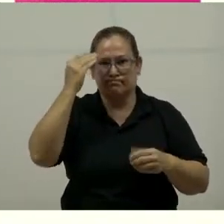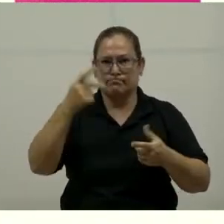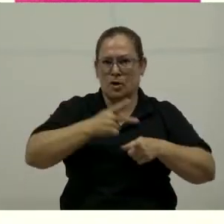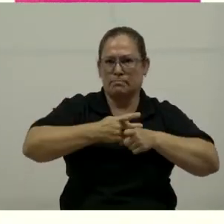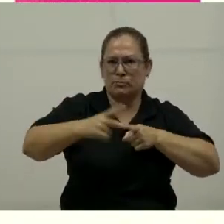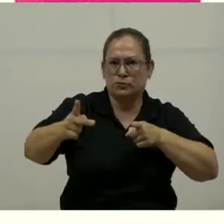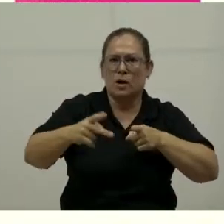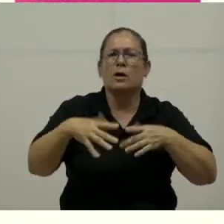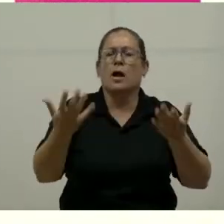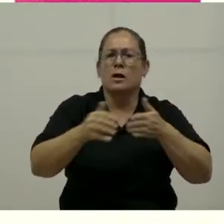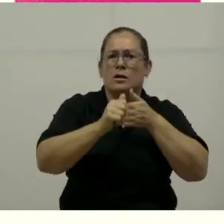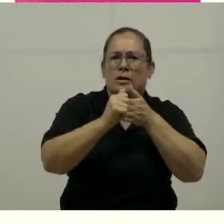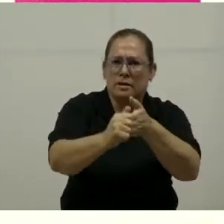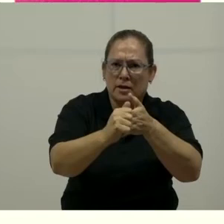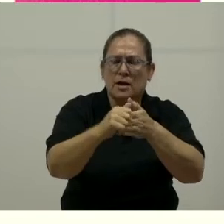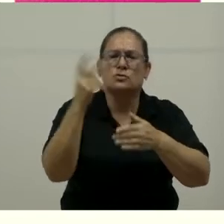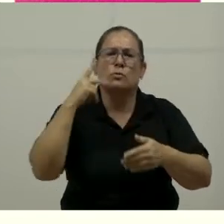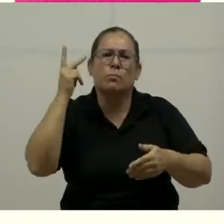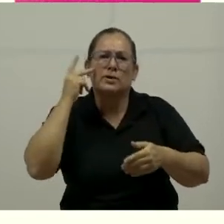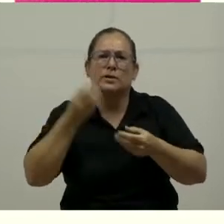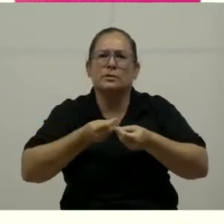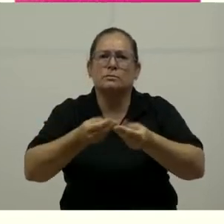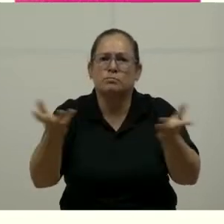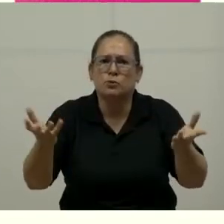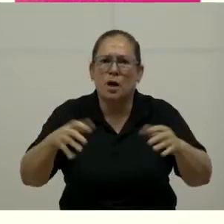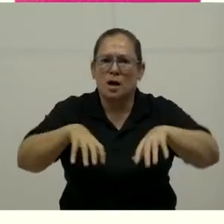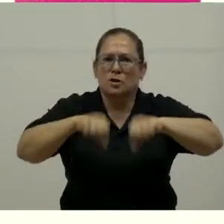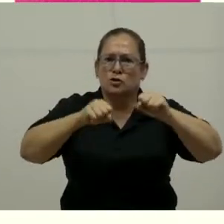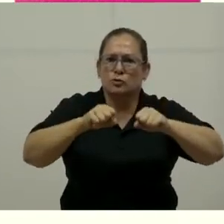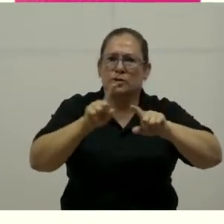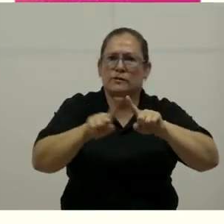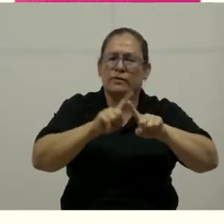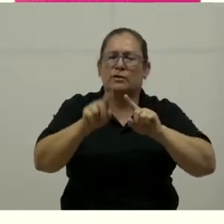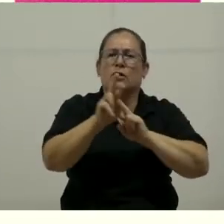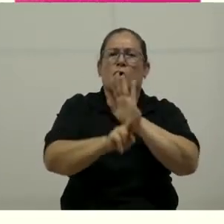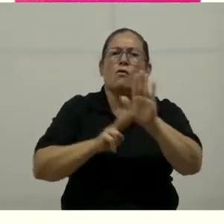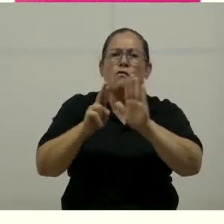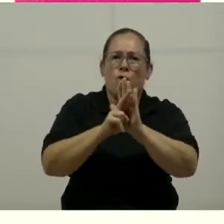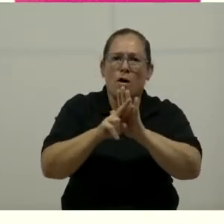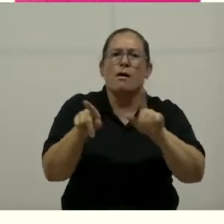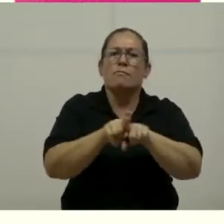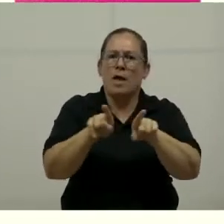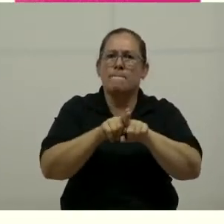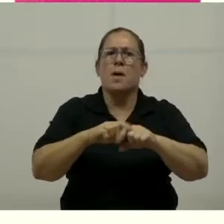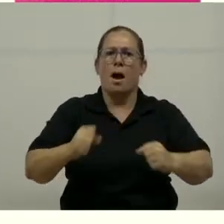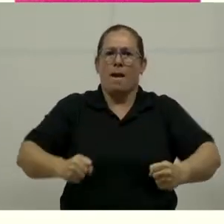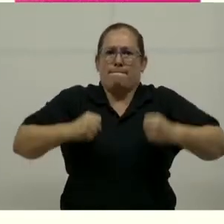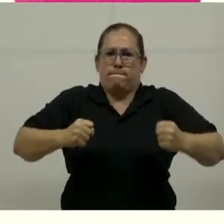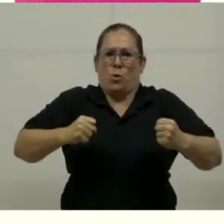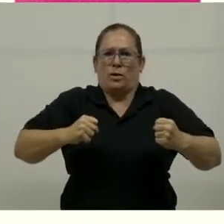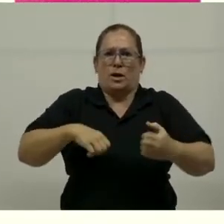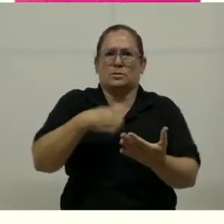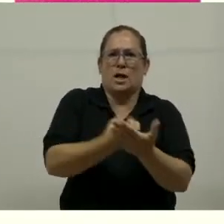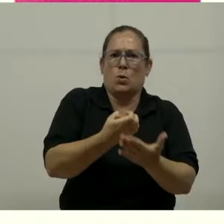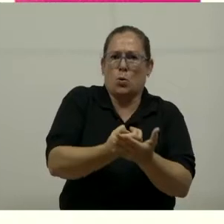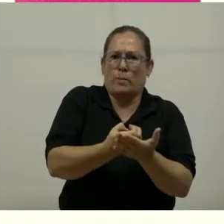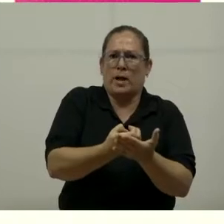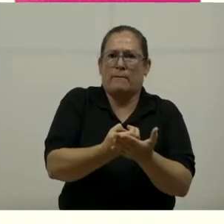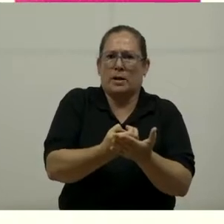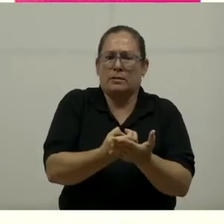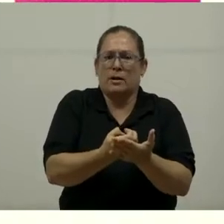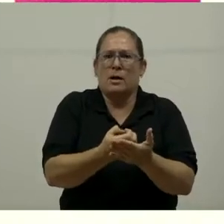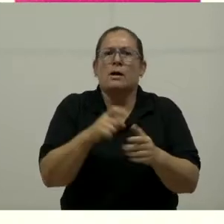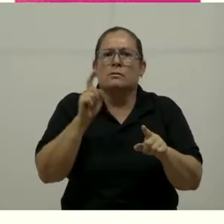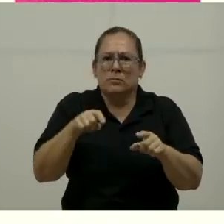política pública que puedan asumir estos roles. Pero también las mujeres deben empoderarse económicamente, deben tener esa